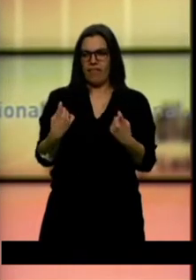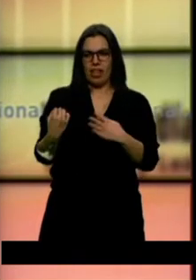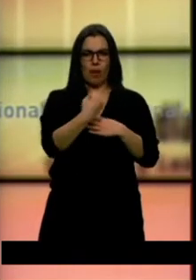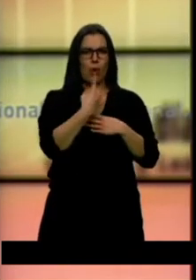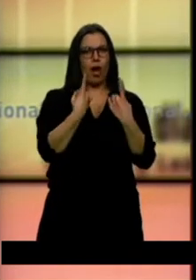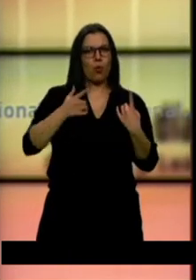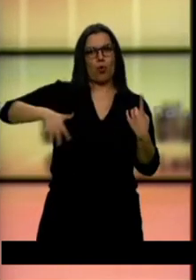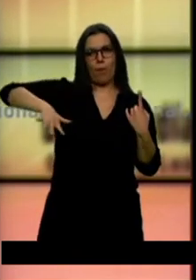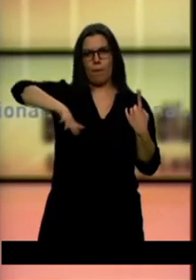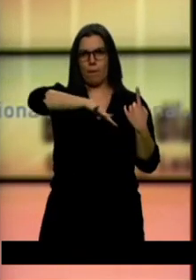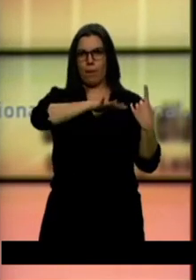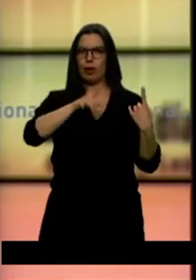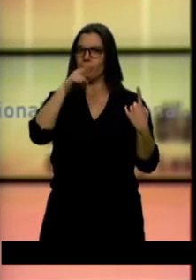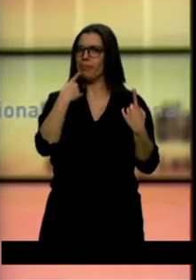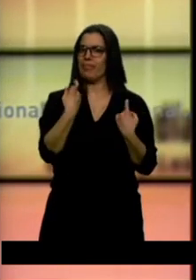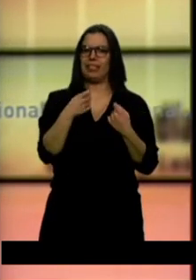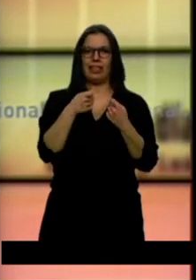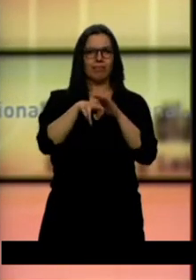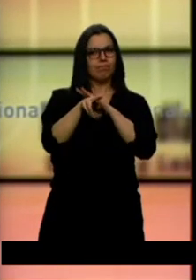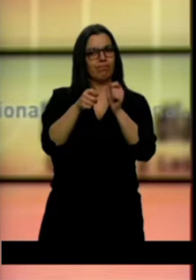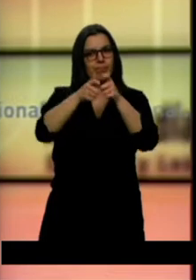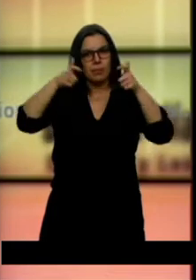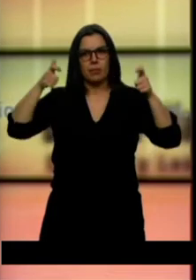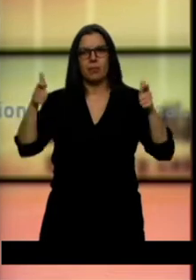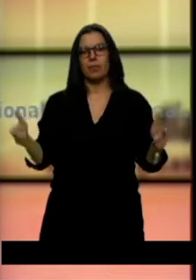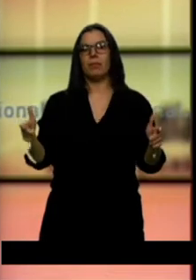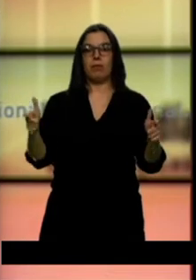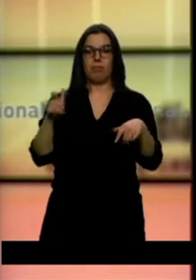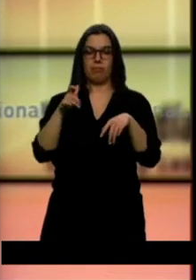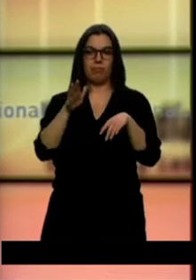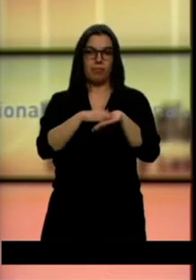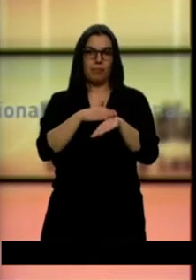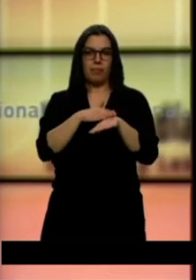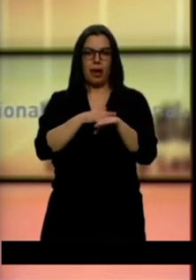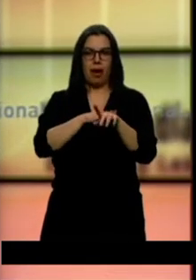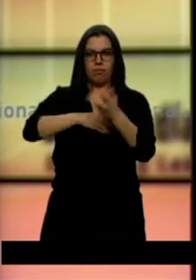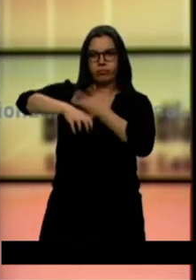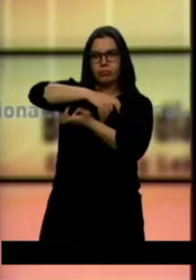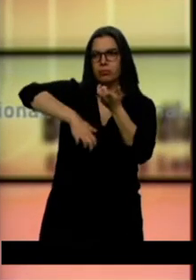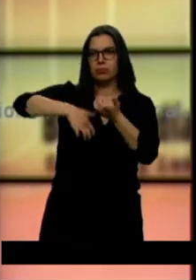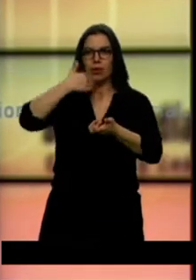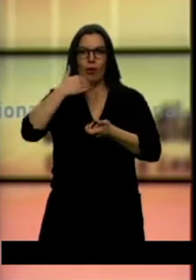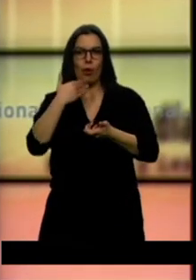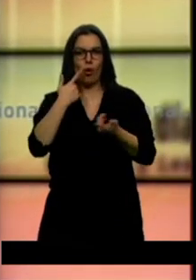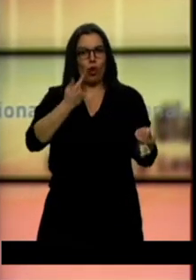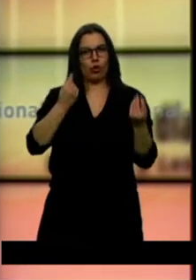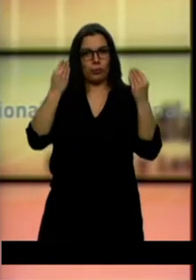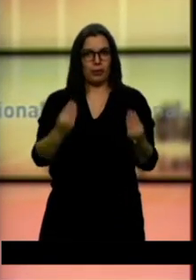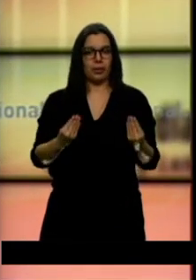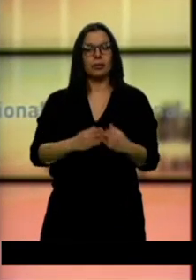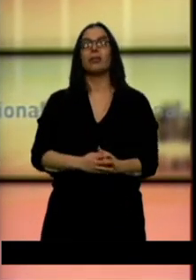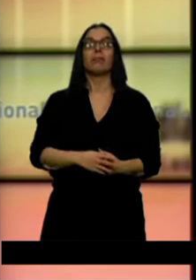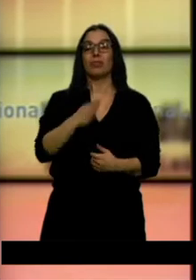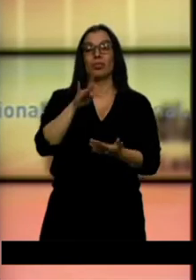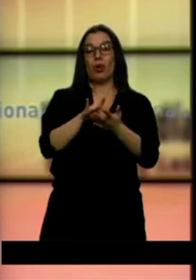en que necesitan más medios para hacer frente a los disturbios e incibismo que se adueñan de algunas zonas. Todo a raíz de los tiroteos que se produjeron a